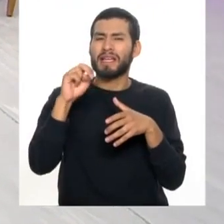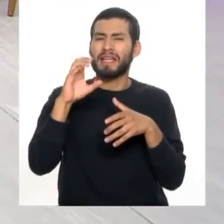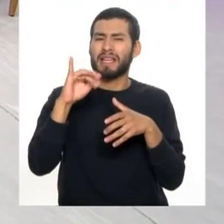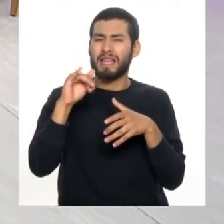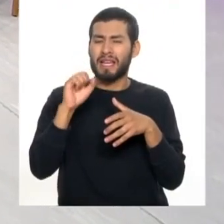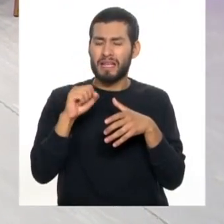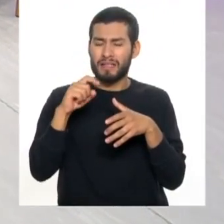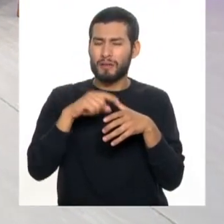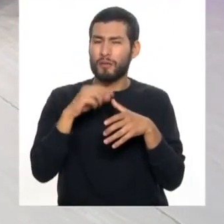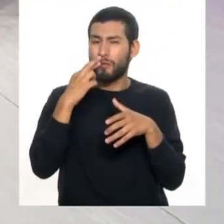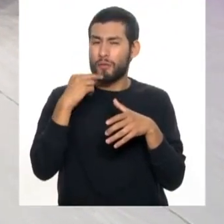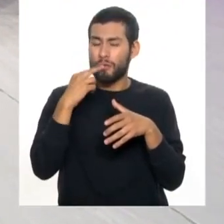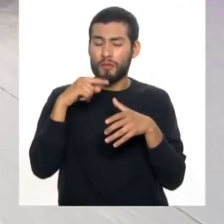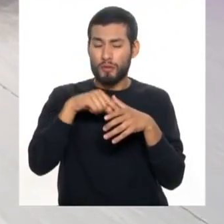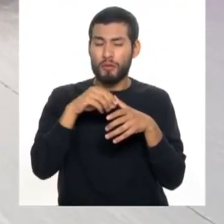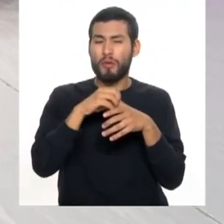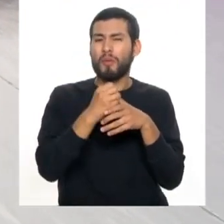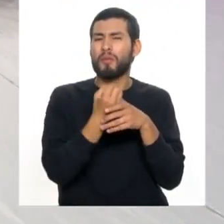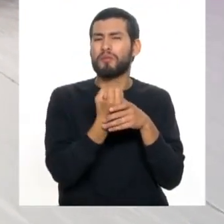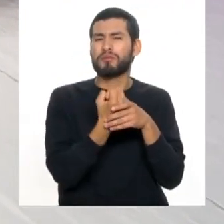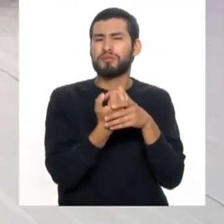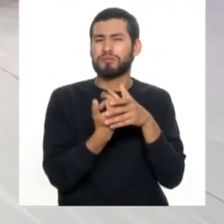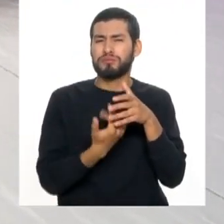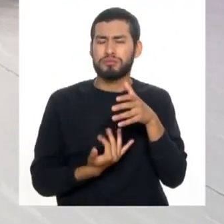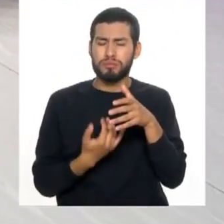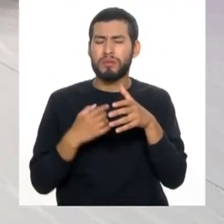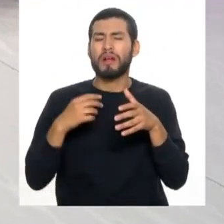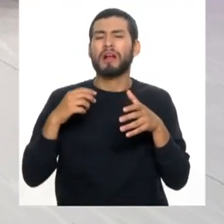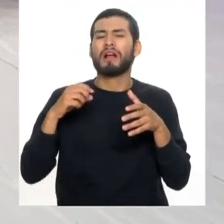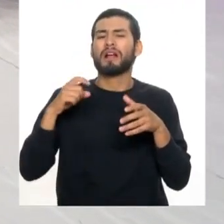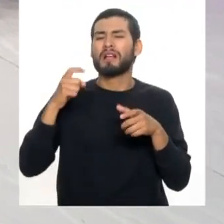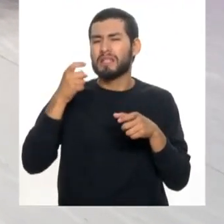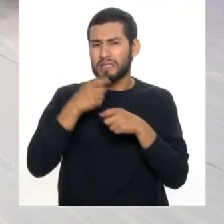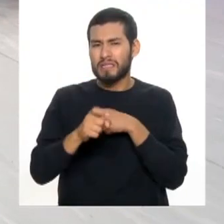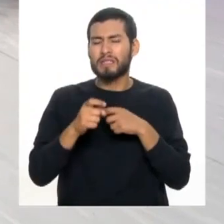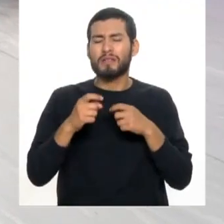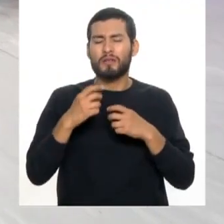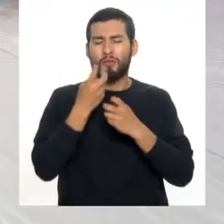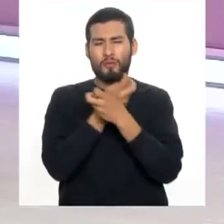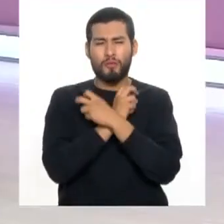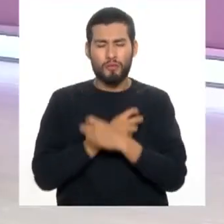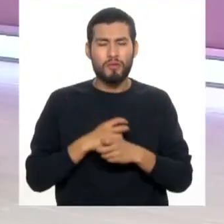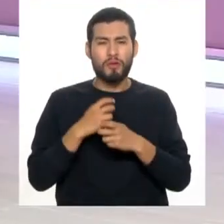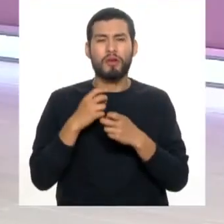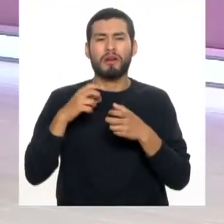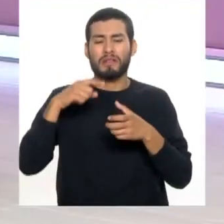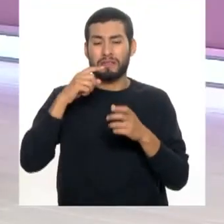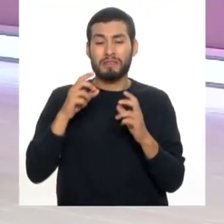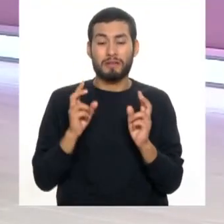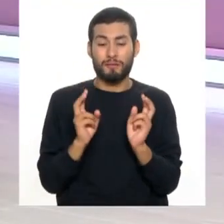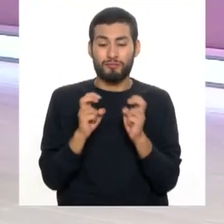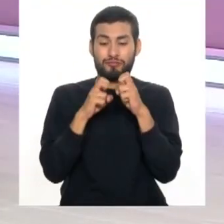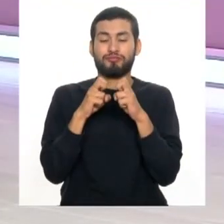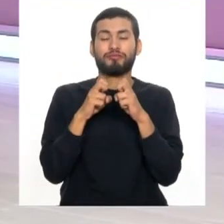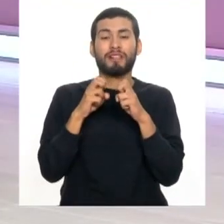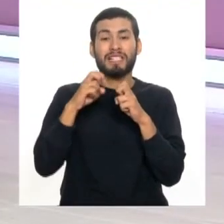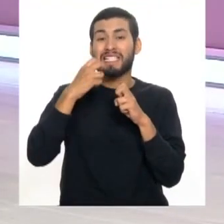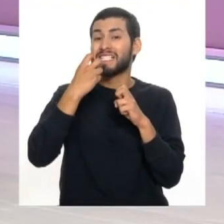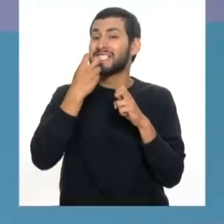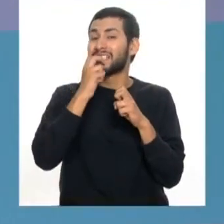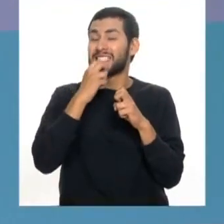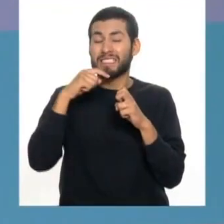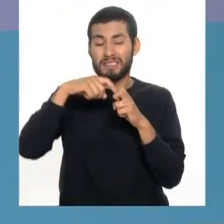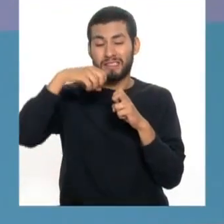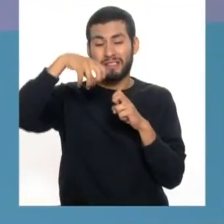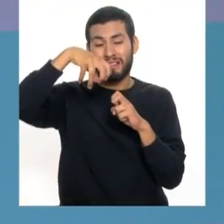luego migra hacia hacer un daño mayor ya involucrando al hueso y a las estructuras que sostienen a los dientes. Claro, por lo que lo dijo el